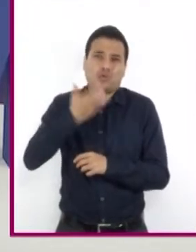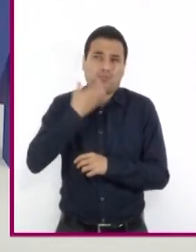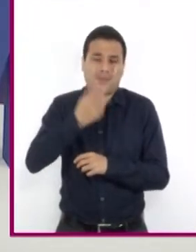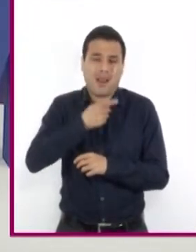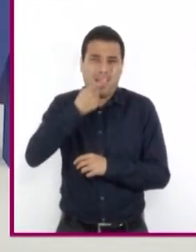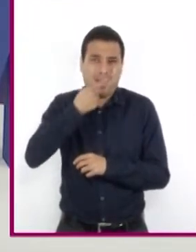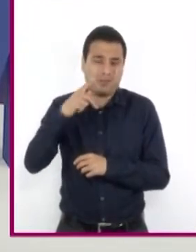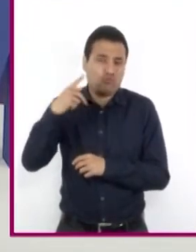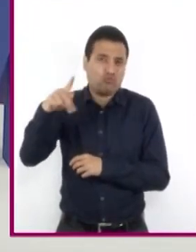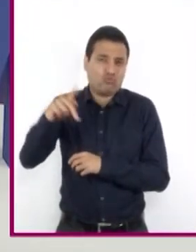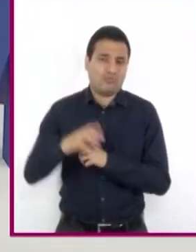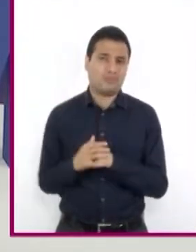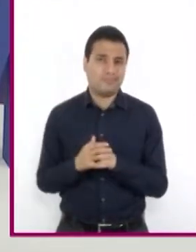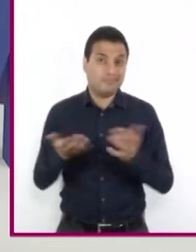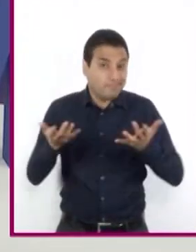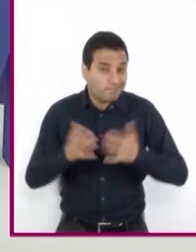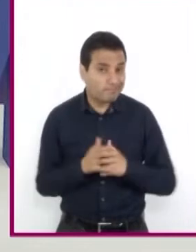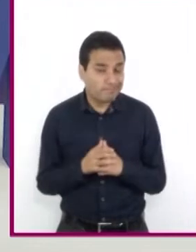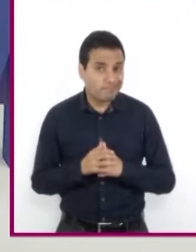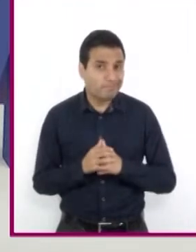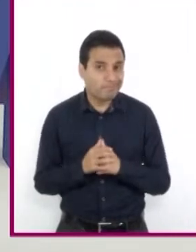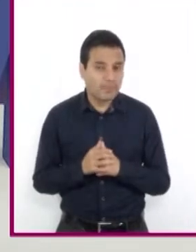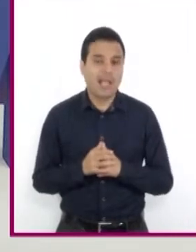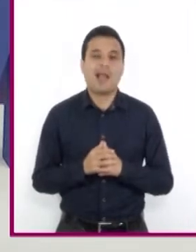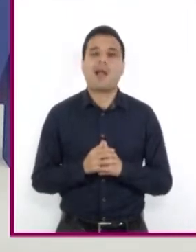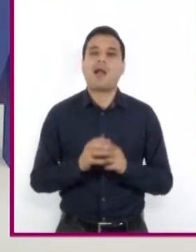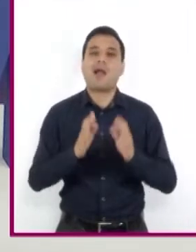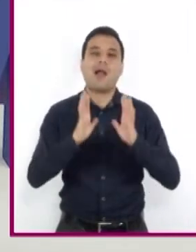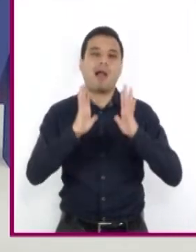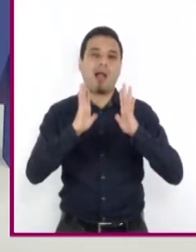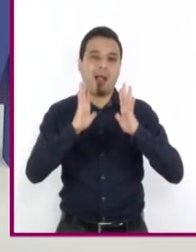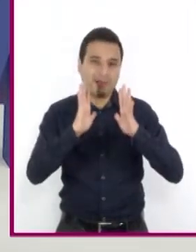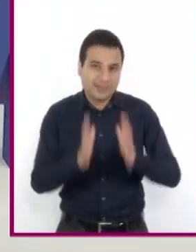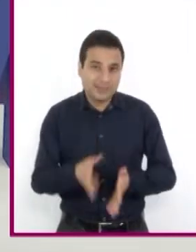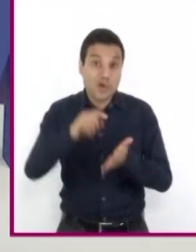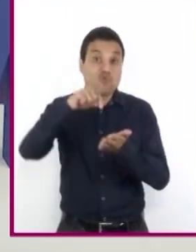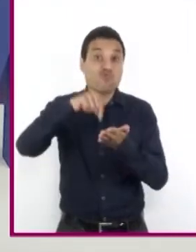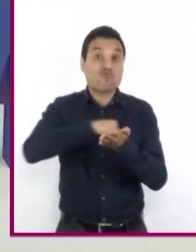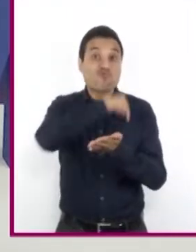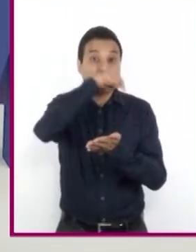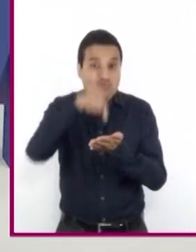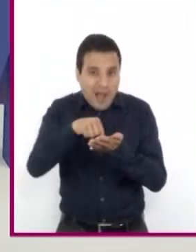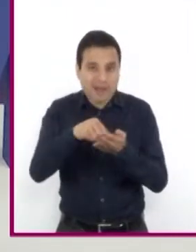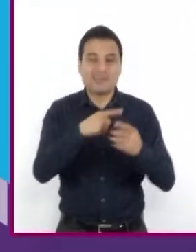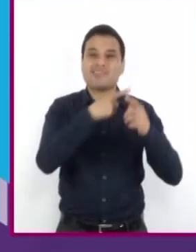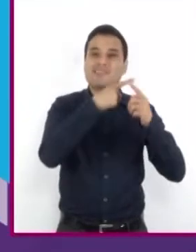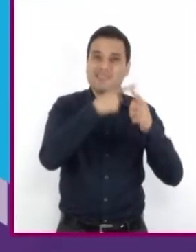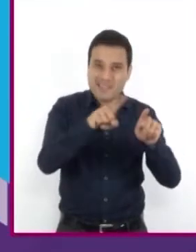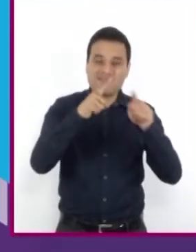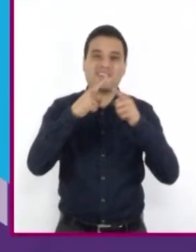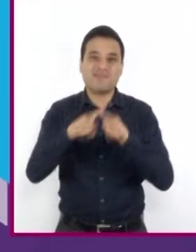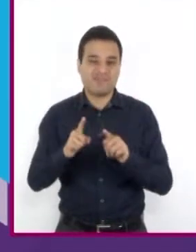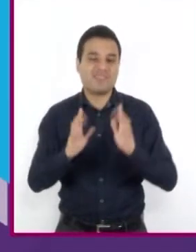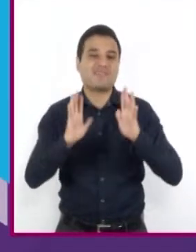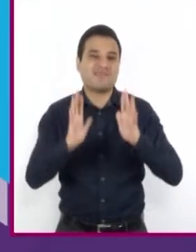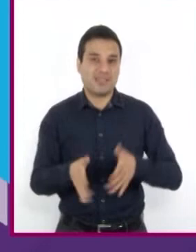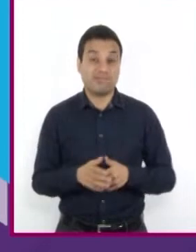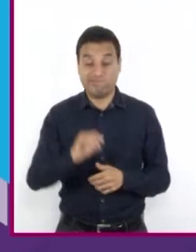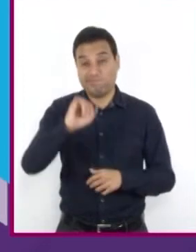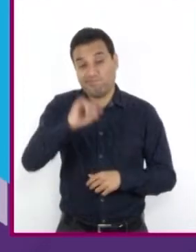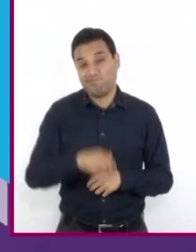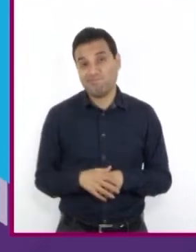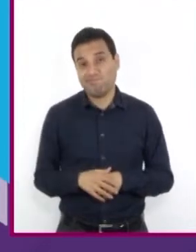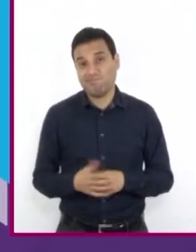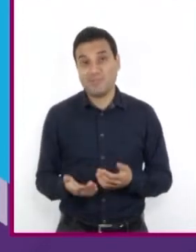comunidad. Entonces, ¿esto depende de cada región? Efectivamente. Toda variedad lingüística